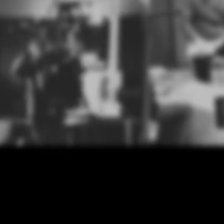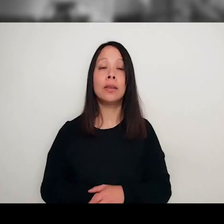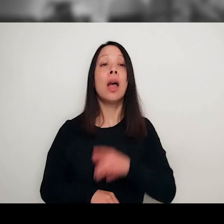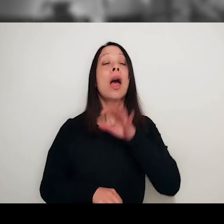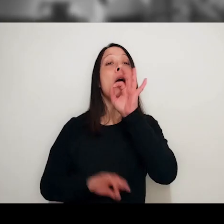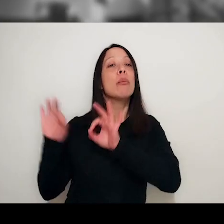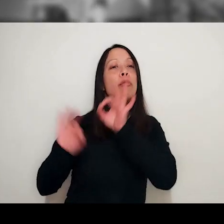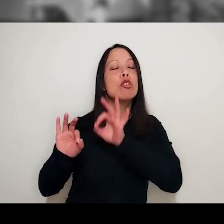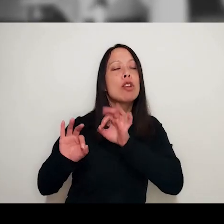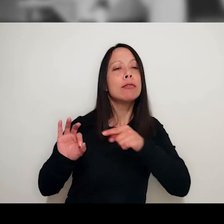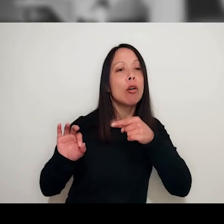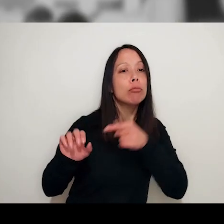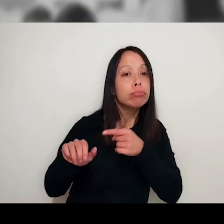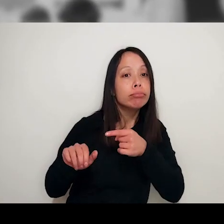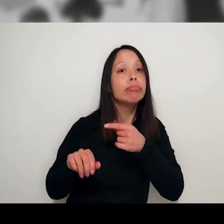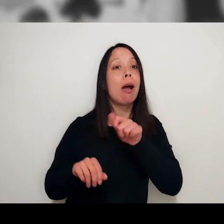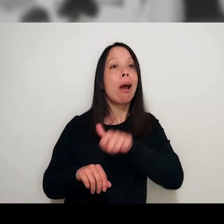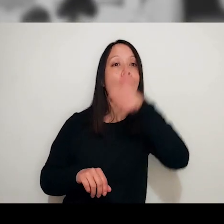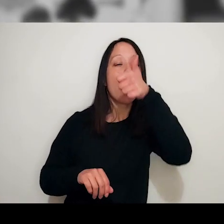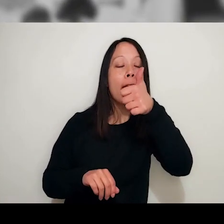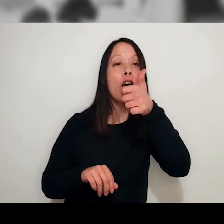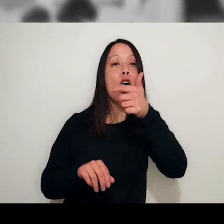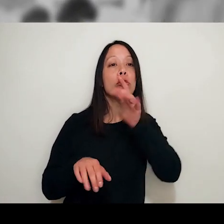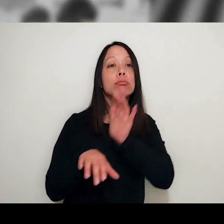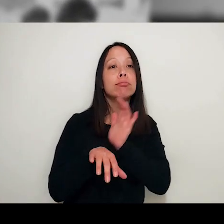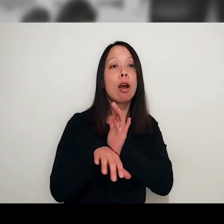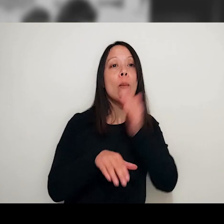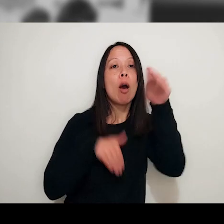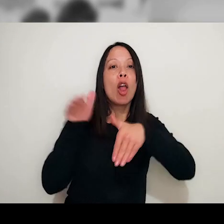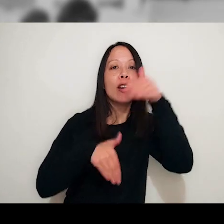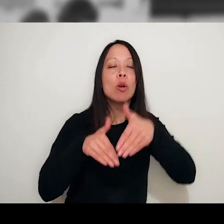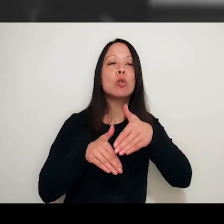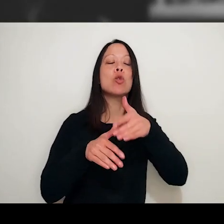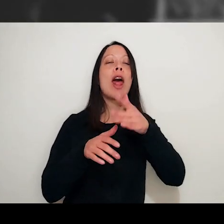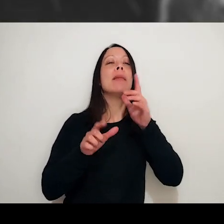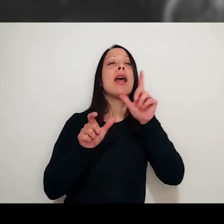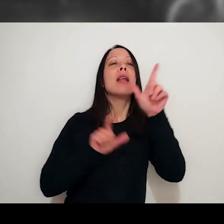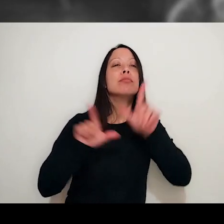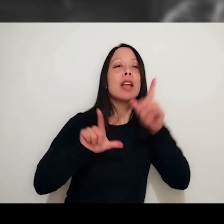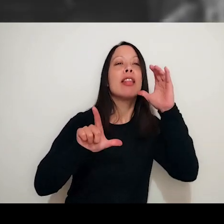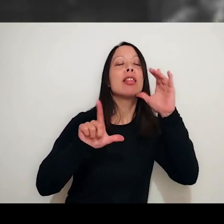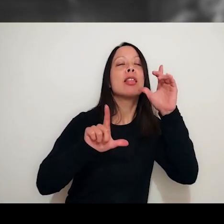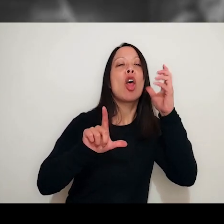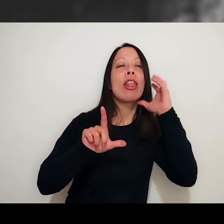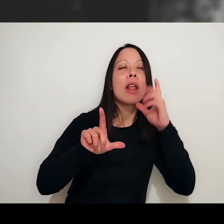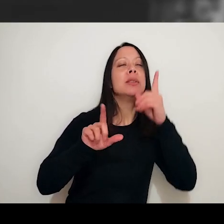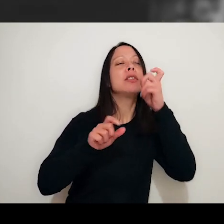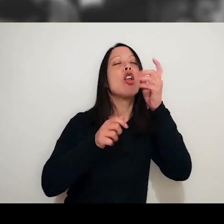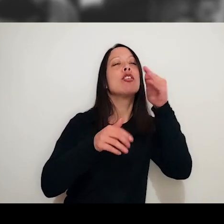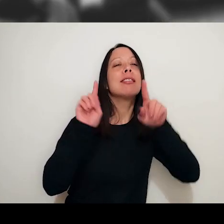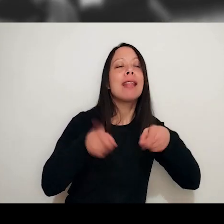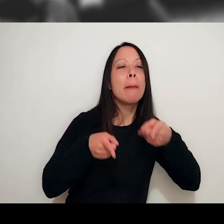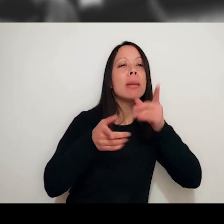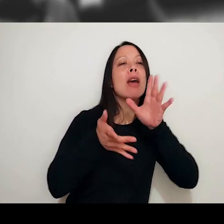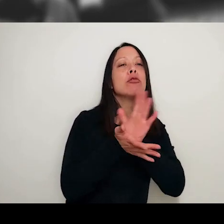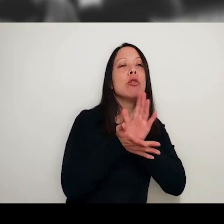proyecto ha sido ganador del Fondo de Fomento Concursable para Medios de Comunicación Audiovisual. Un mecanismo de fortalecimiento de la pluralidad de voces